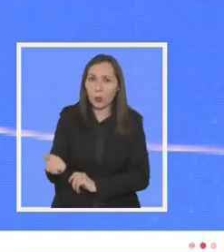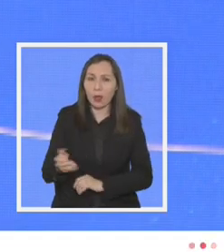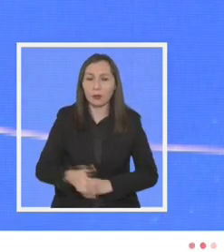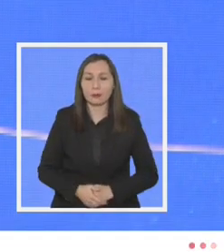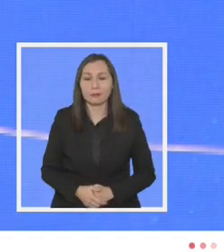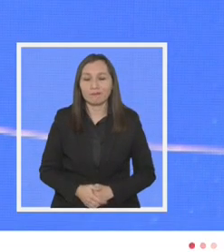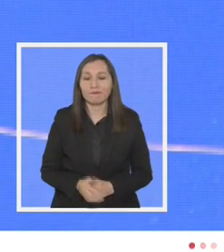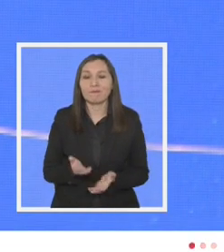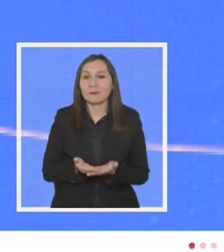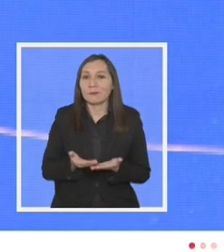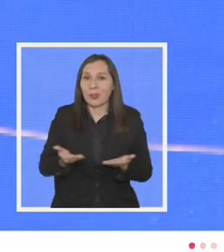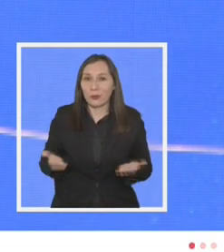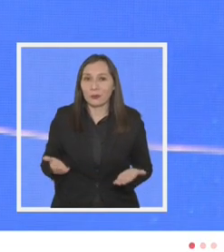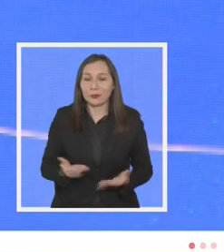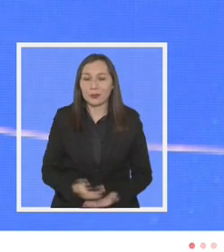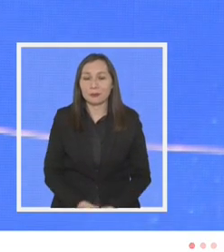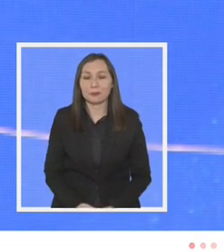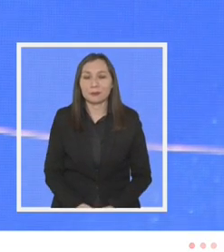entonces